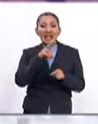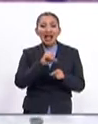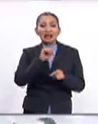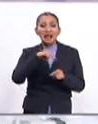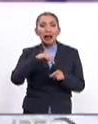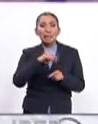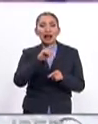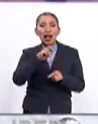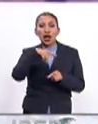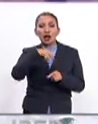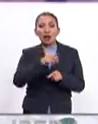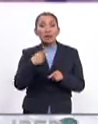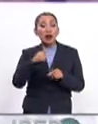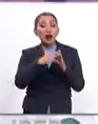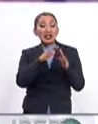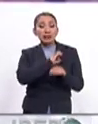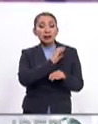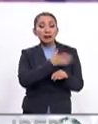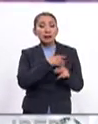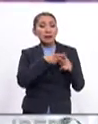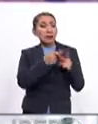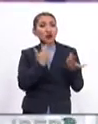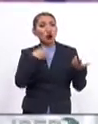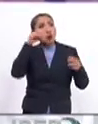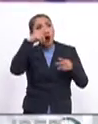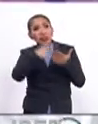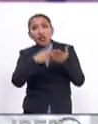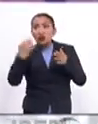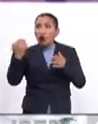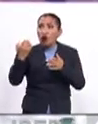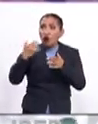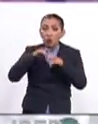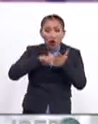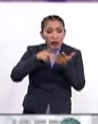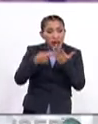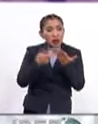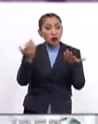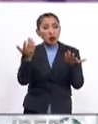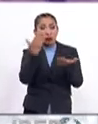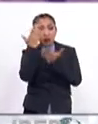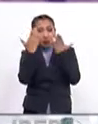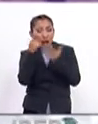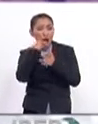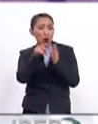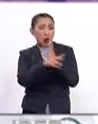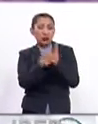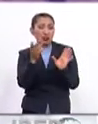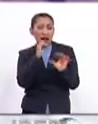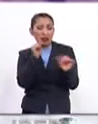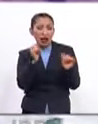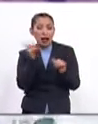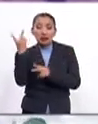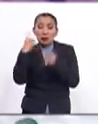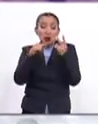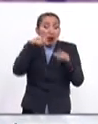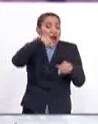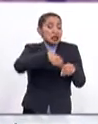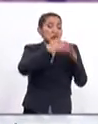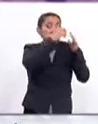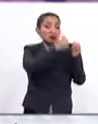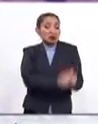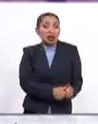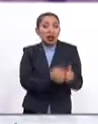María Zambrano. Pero la Casa de España nace sin instalaciones propias y sin proyectos académicos propios. La idea es que vinieran simplemente